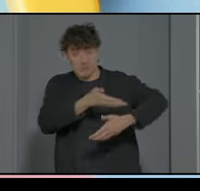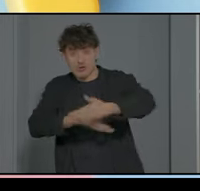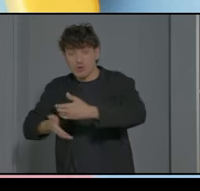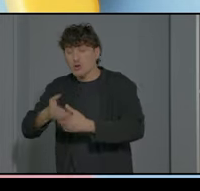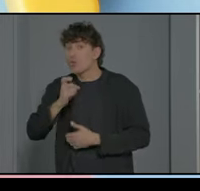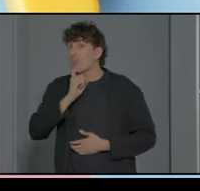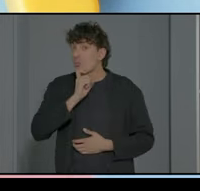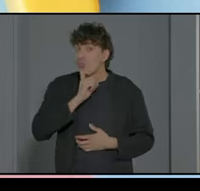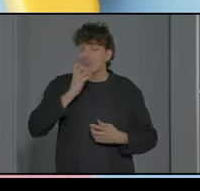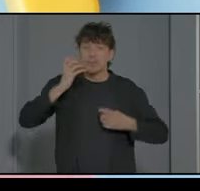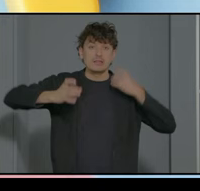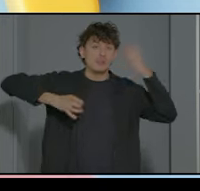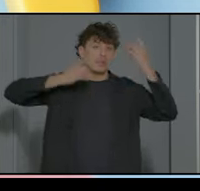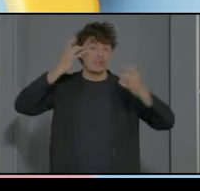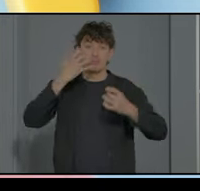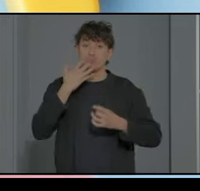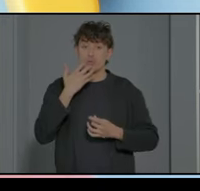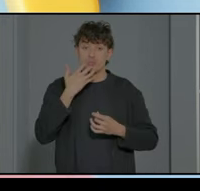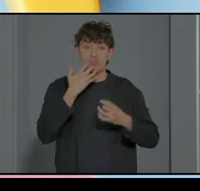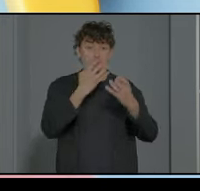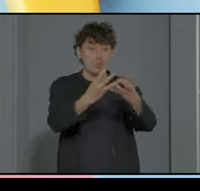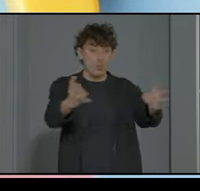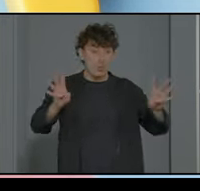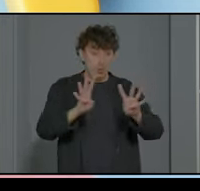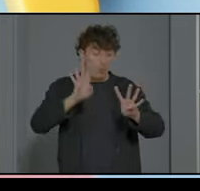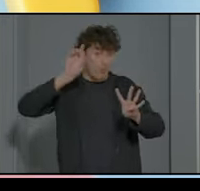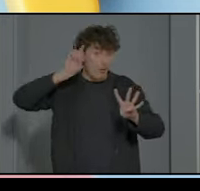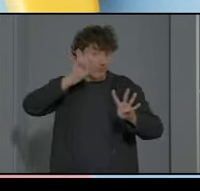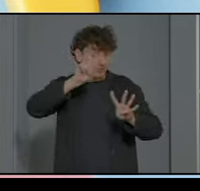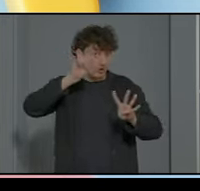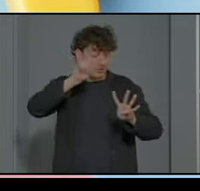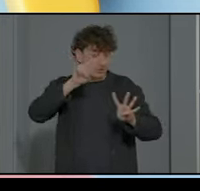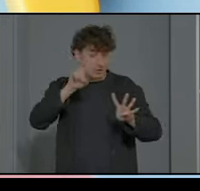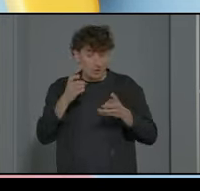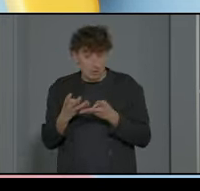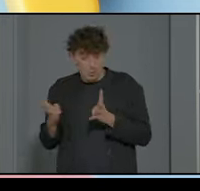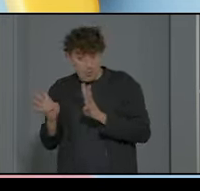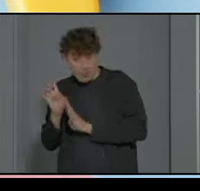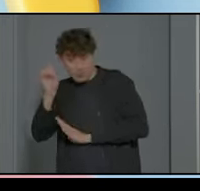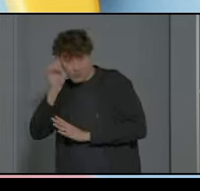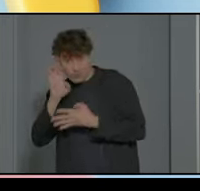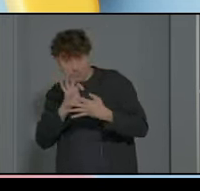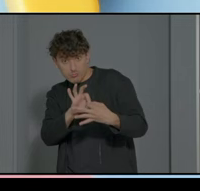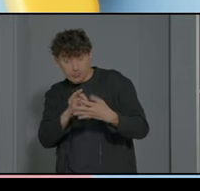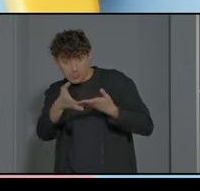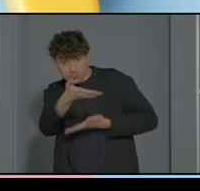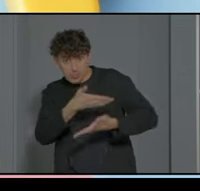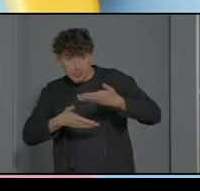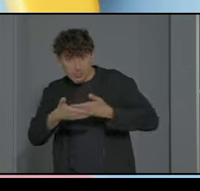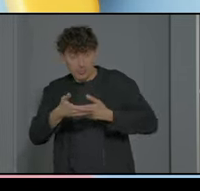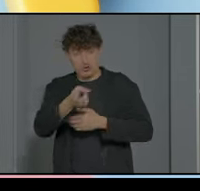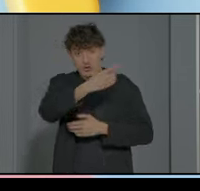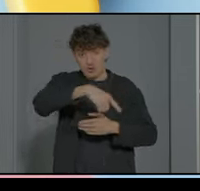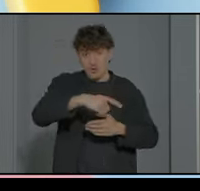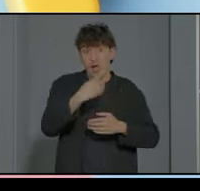que hemos con el claustro de ese centro intentamos programar juntos también ellos lo trabajan con sus alumnos